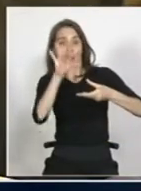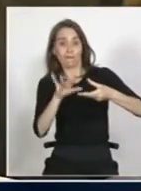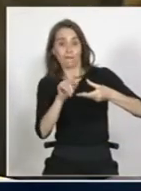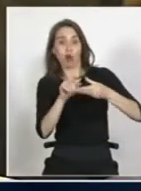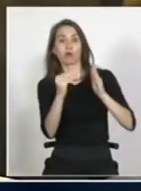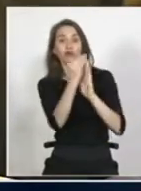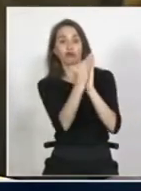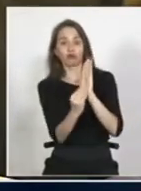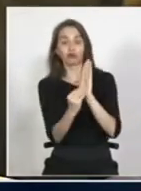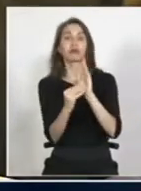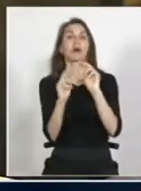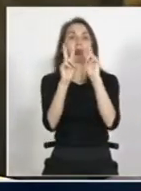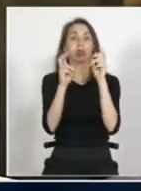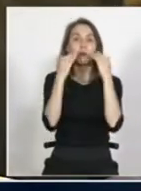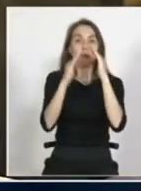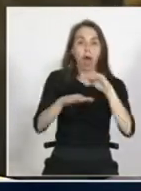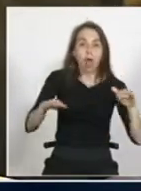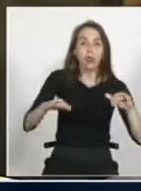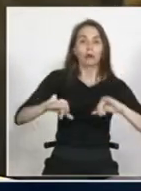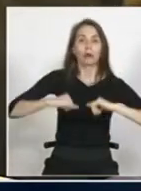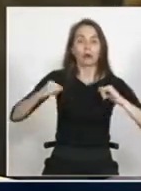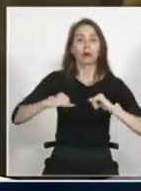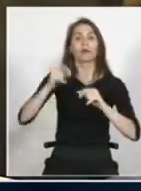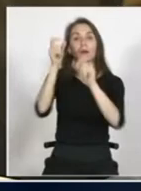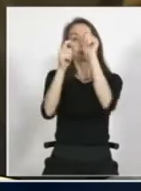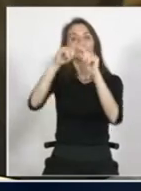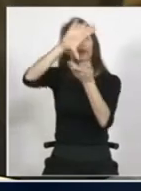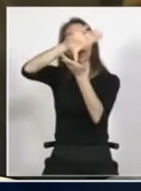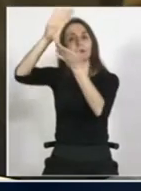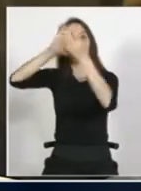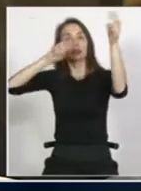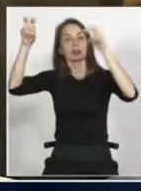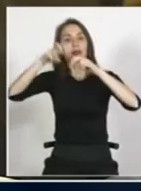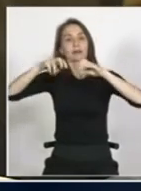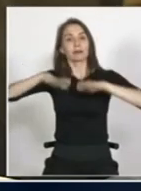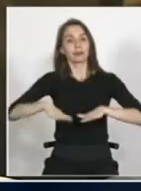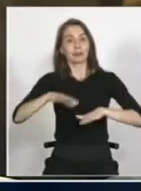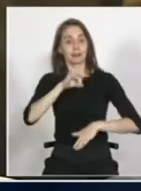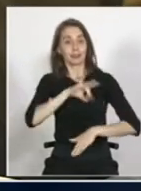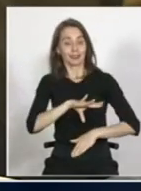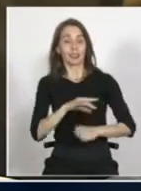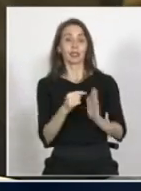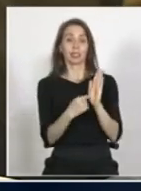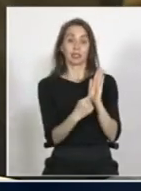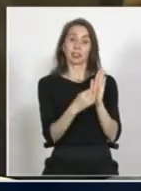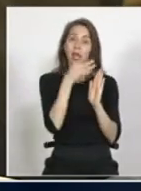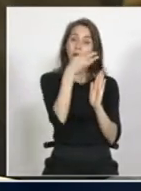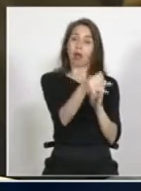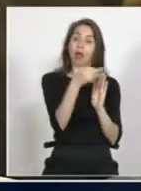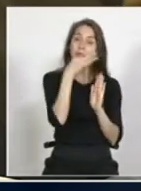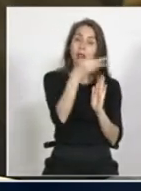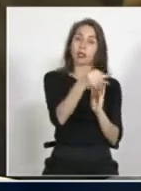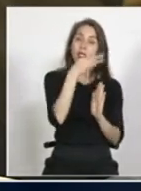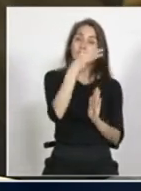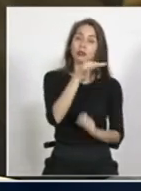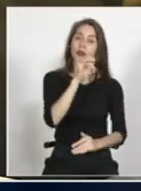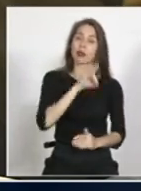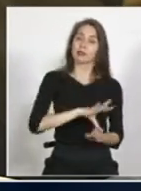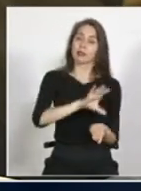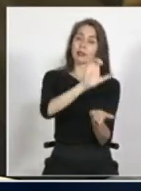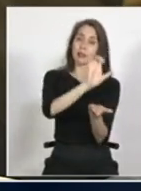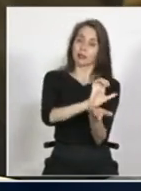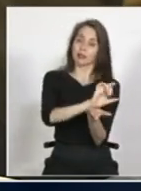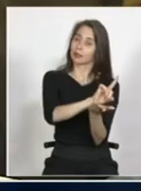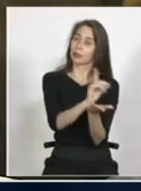niñez, a la adolescencia y a los migrantes en el país, y ha sido enfático en recomendar al Estado de Chile en que es absolutamente